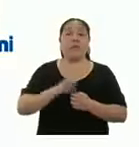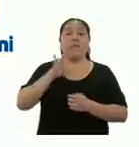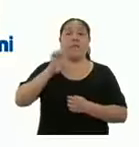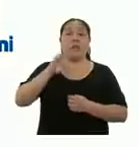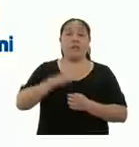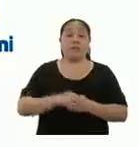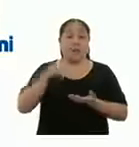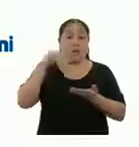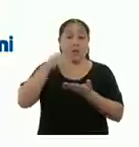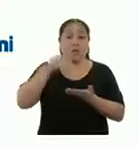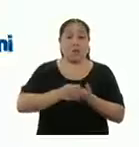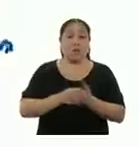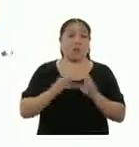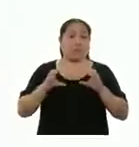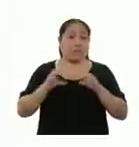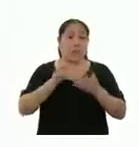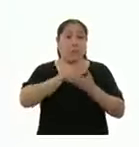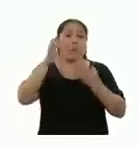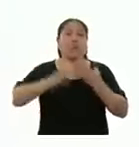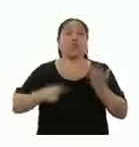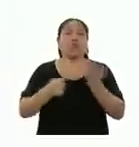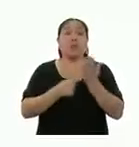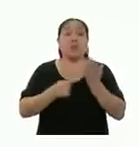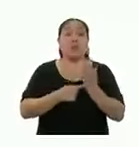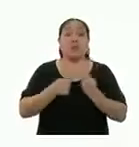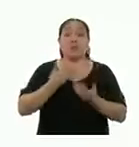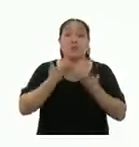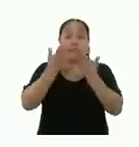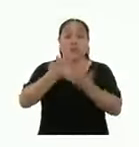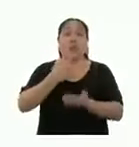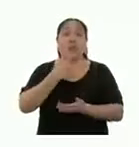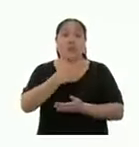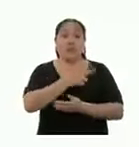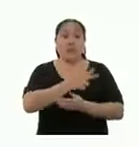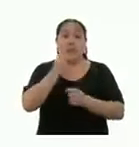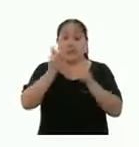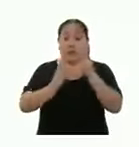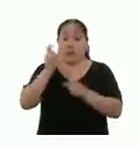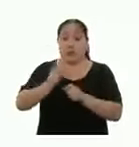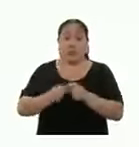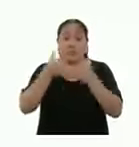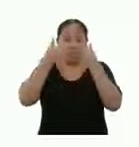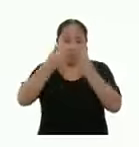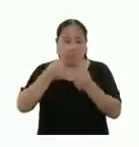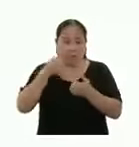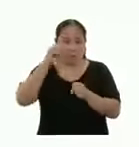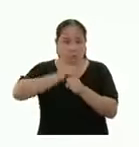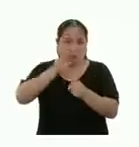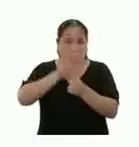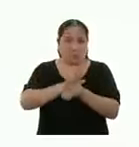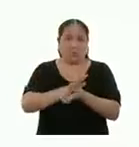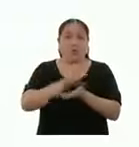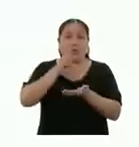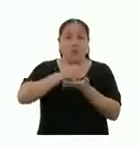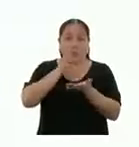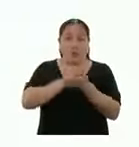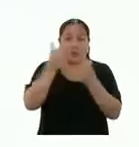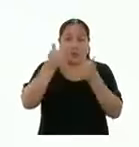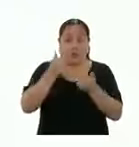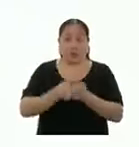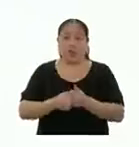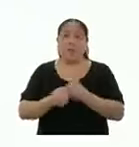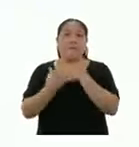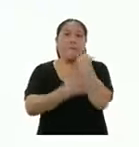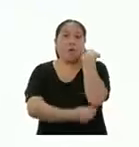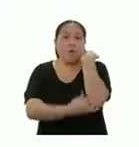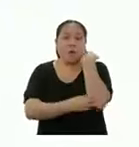una carrera técnica. Dirigido a escolares del tercero y secundaria, con buen rendimiento académico, en situación de pobreza o pobreza extrema, de